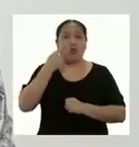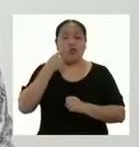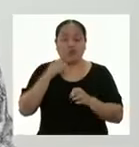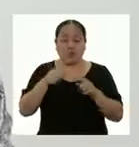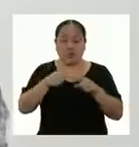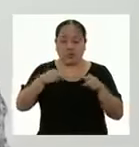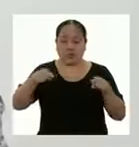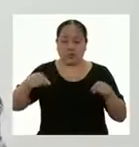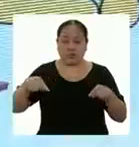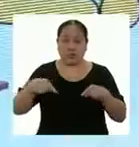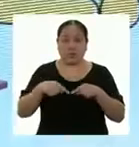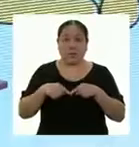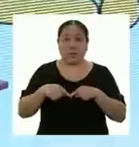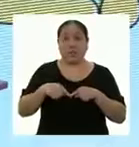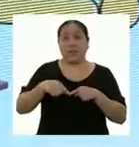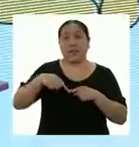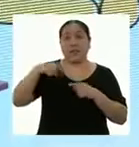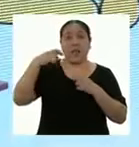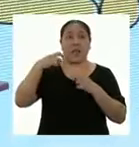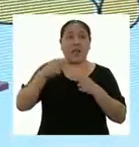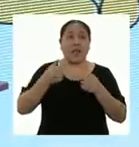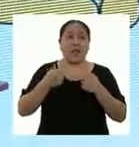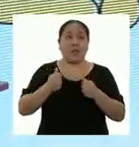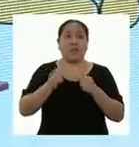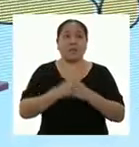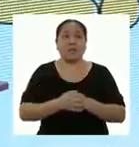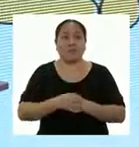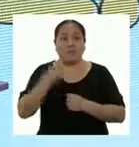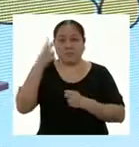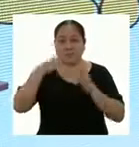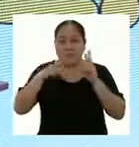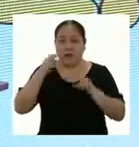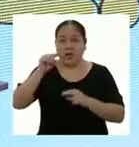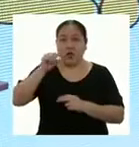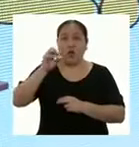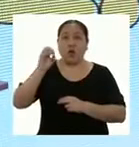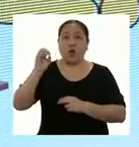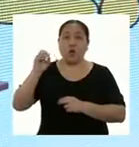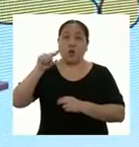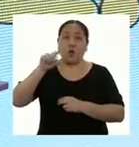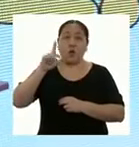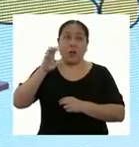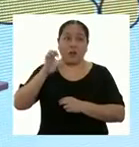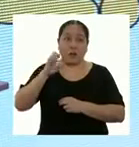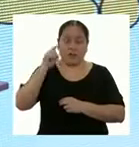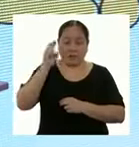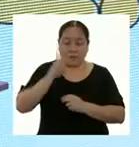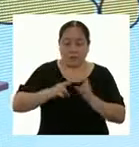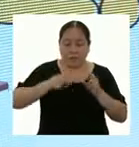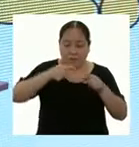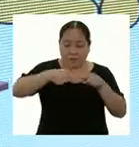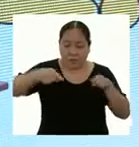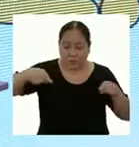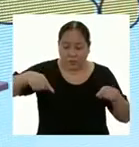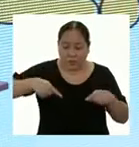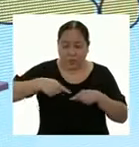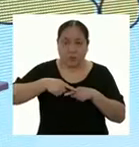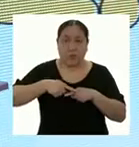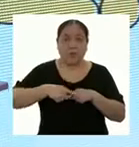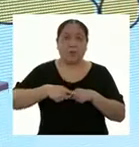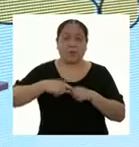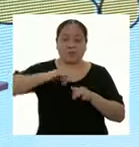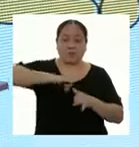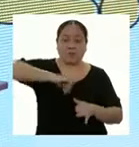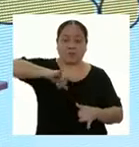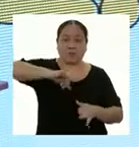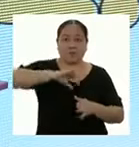perímetro del parque. Podemos usar el aplicativo Google Maps, que nos permite medir el perímetro o la distancia de los parques y calles